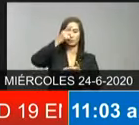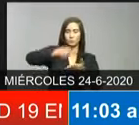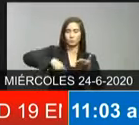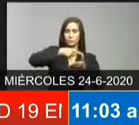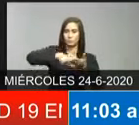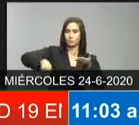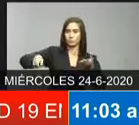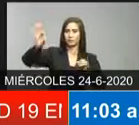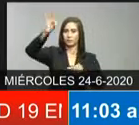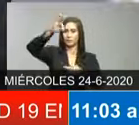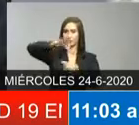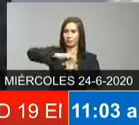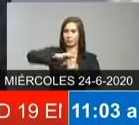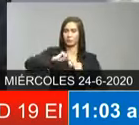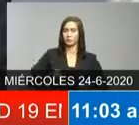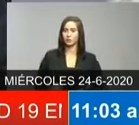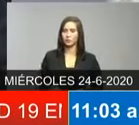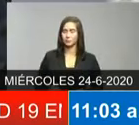ministro